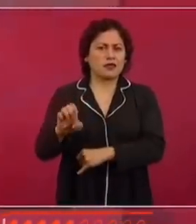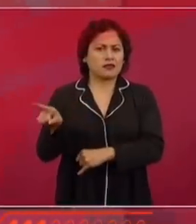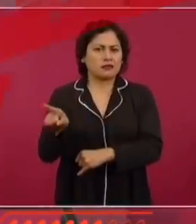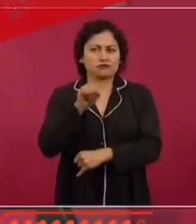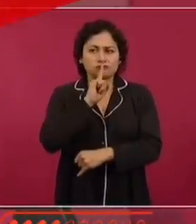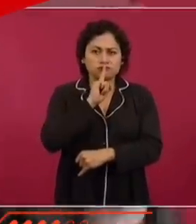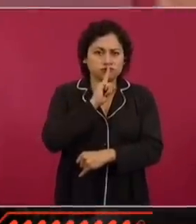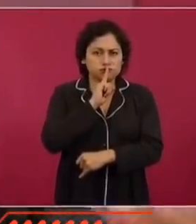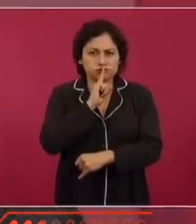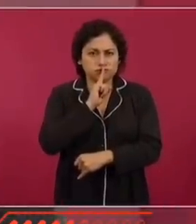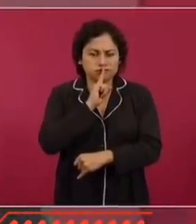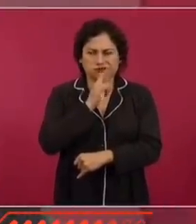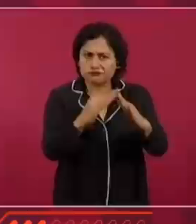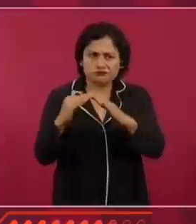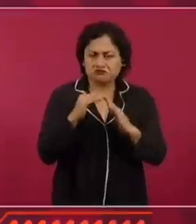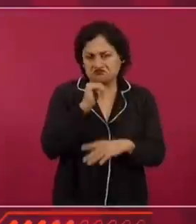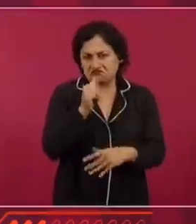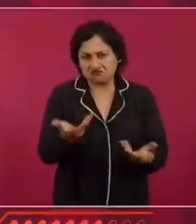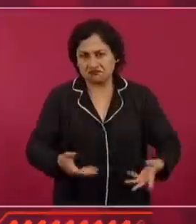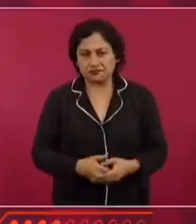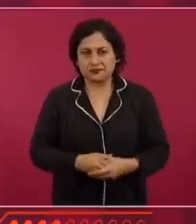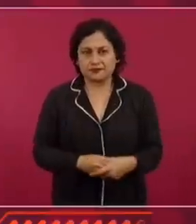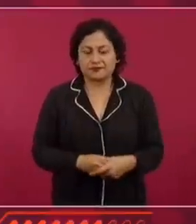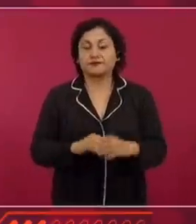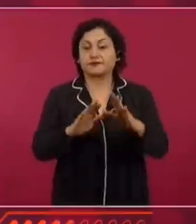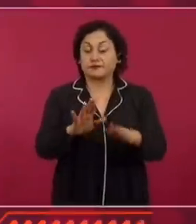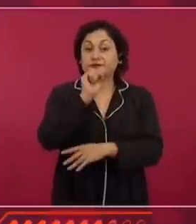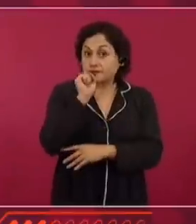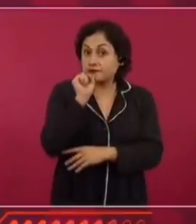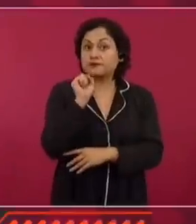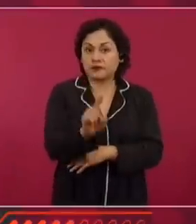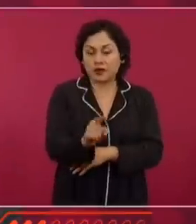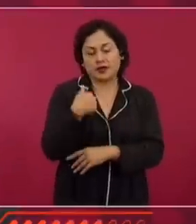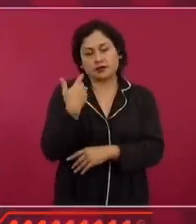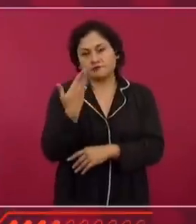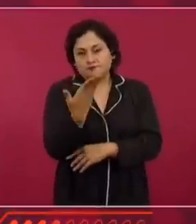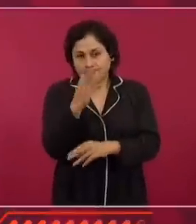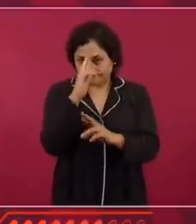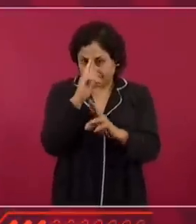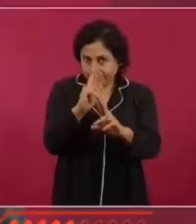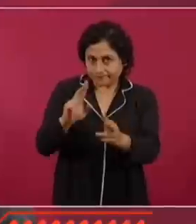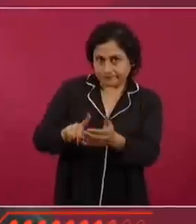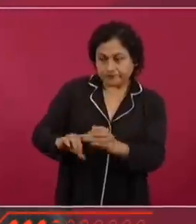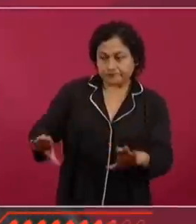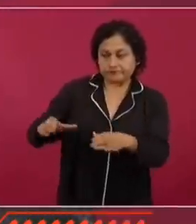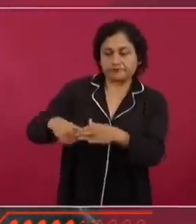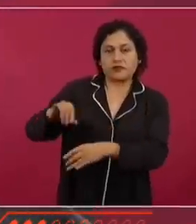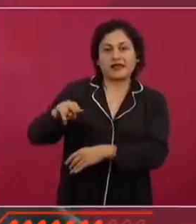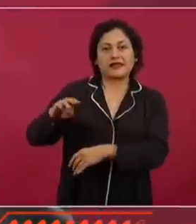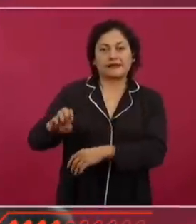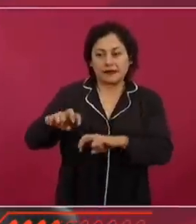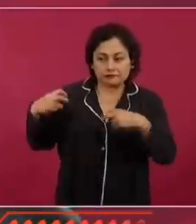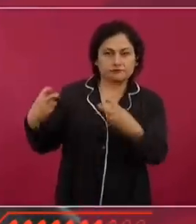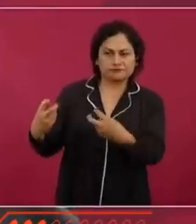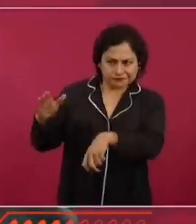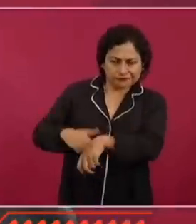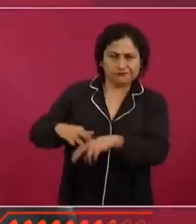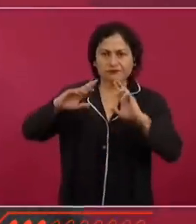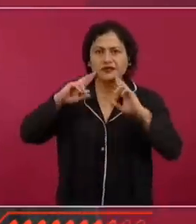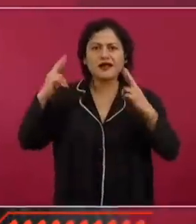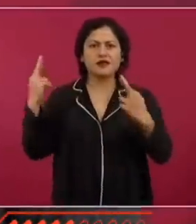una actitud contraria a la Constitución. Y pido también, respetuosamente, a los consejeros del INE que se reúnan